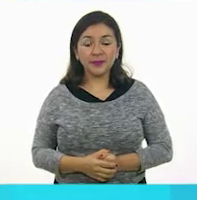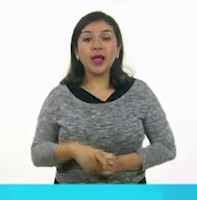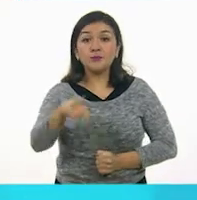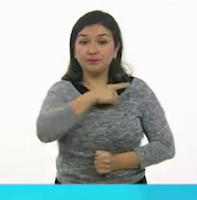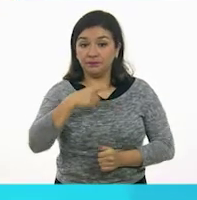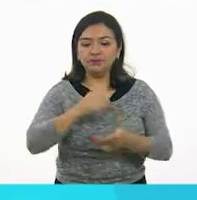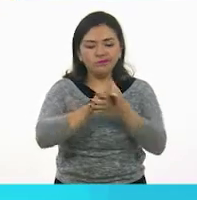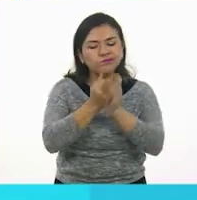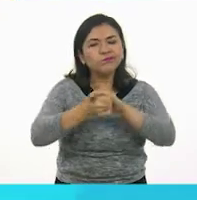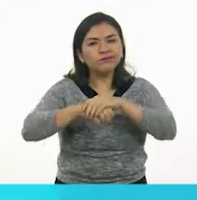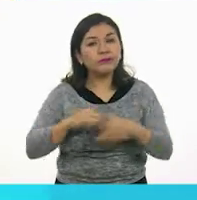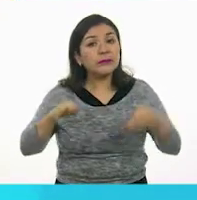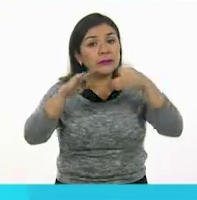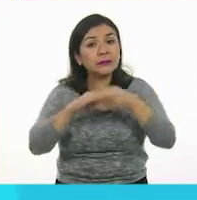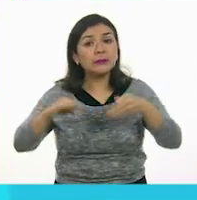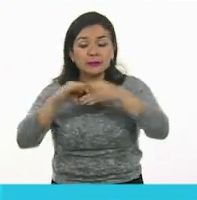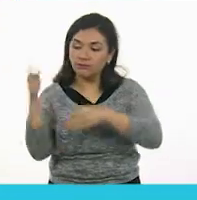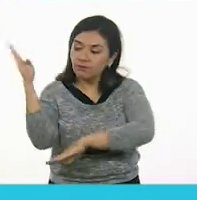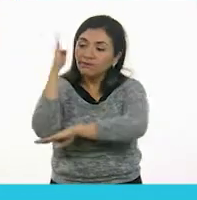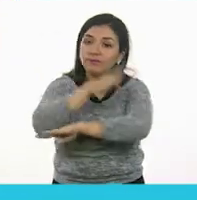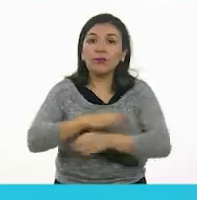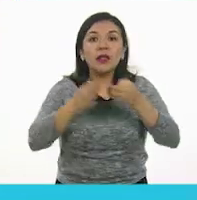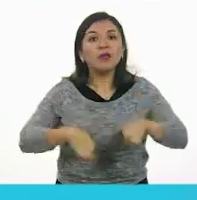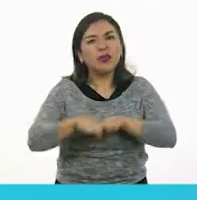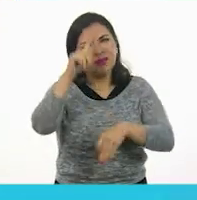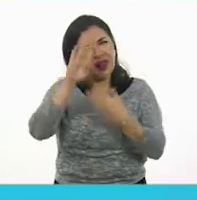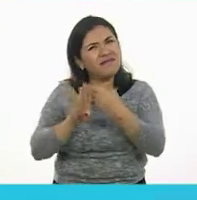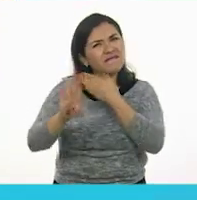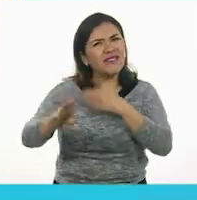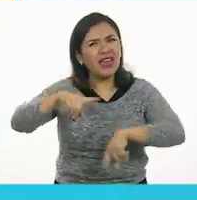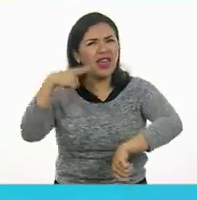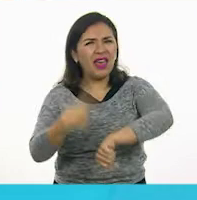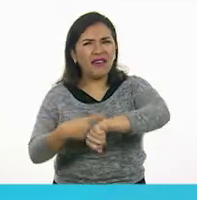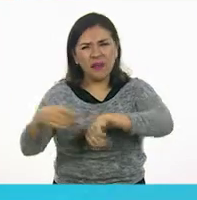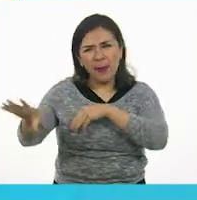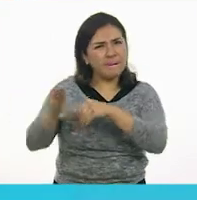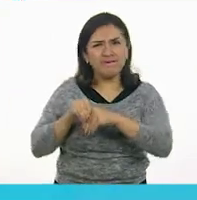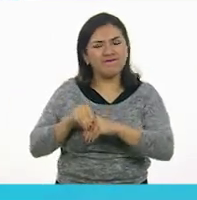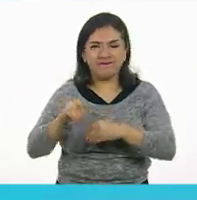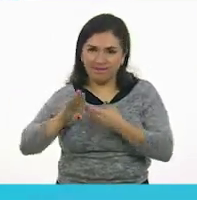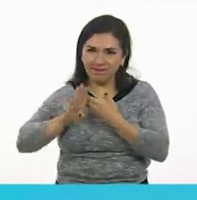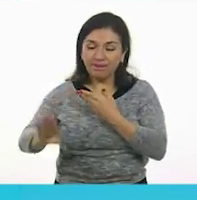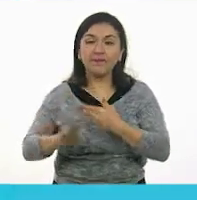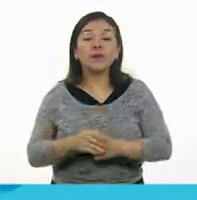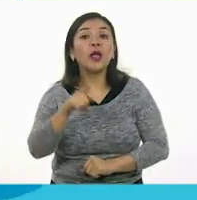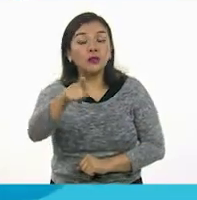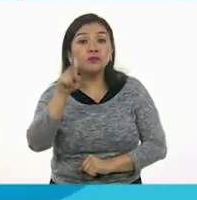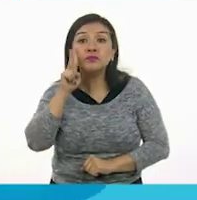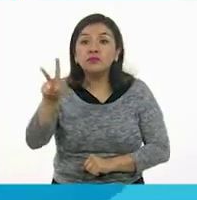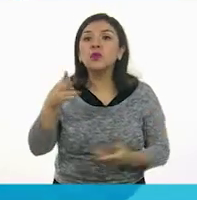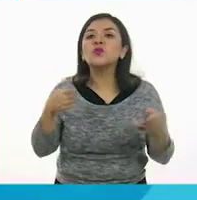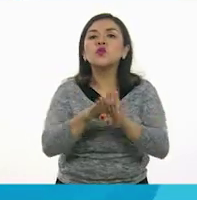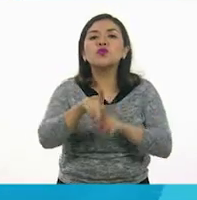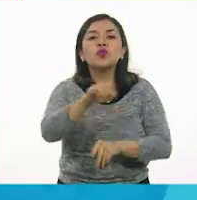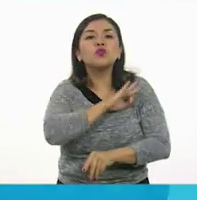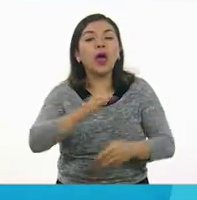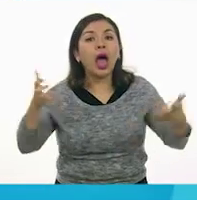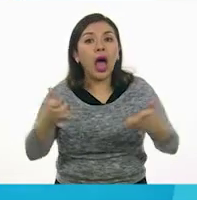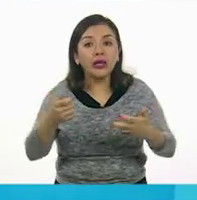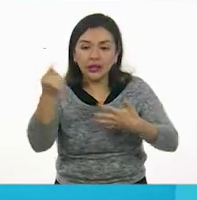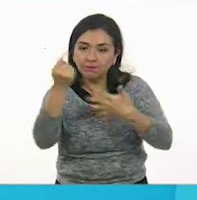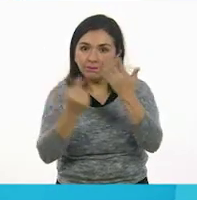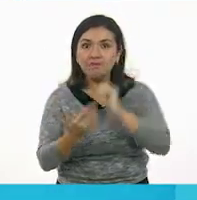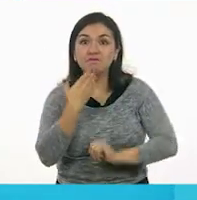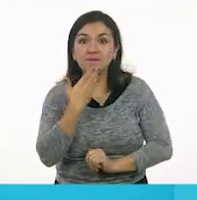Lavarnos las manos varias veces al día es importante para prevenir cualquier enfermedad. Sigue estos pasos para